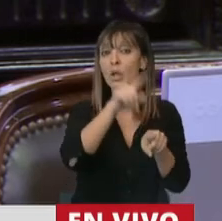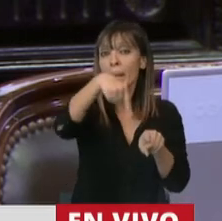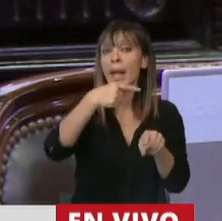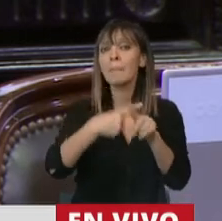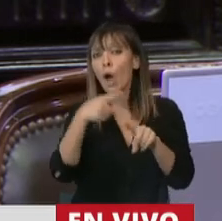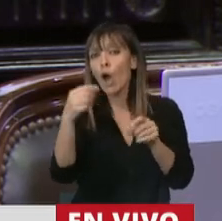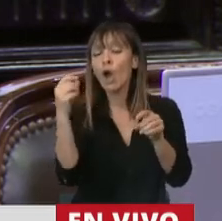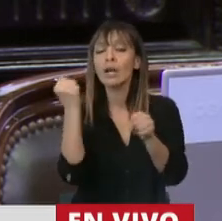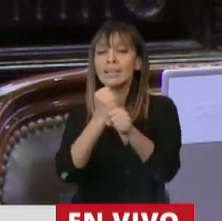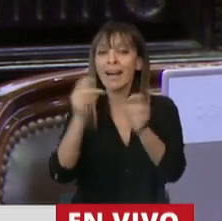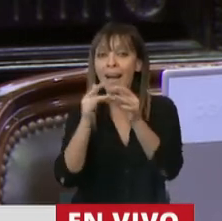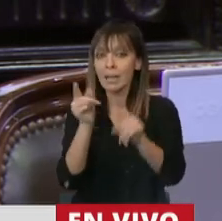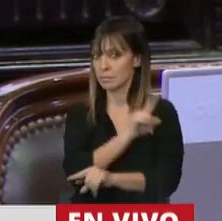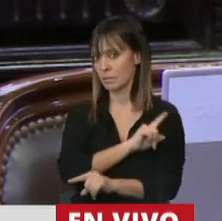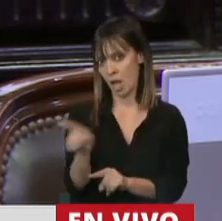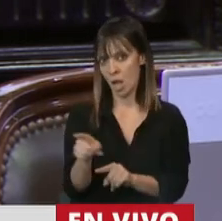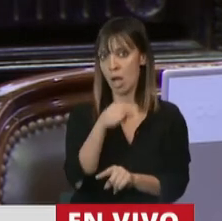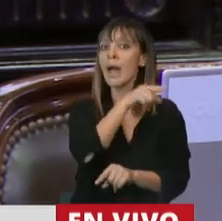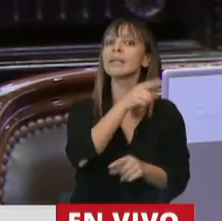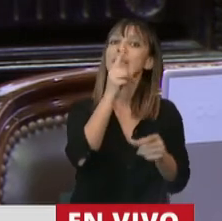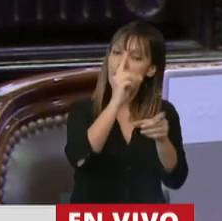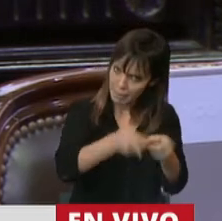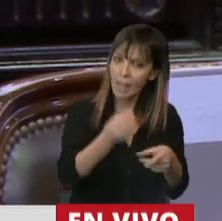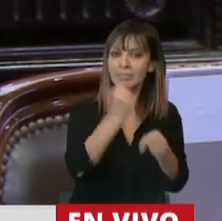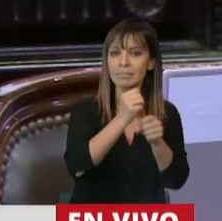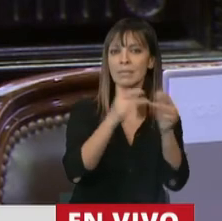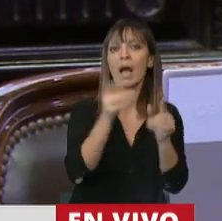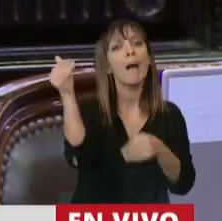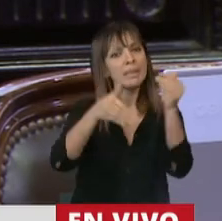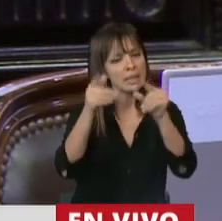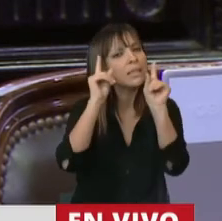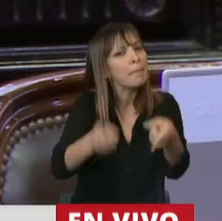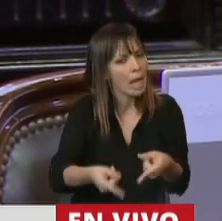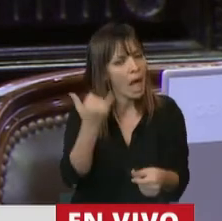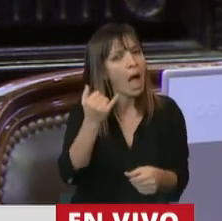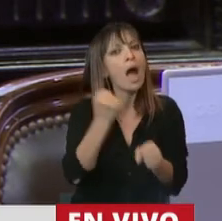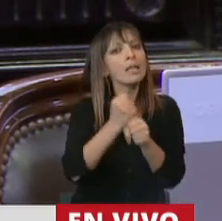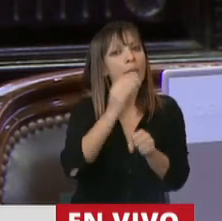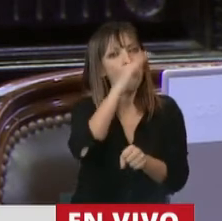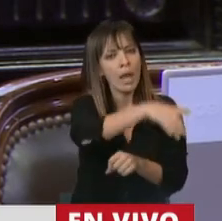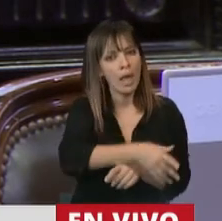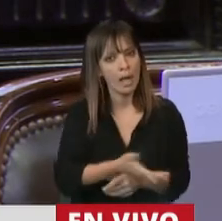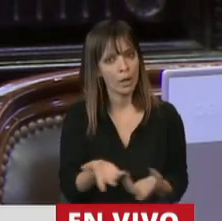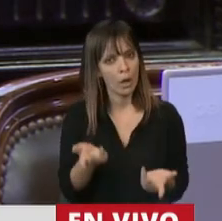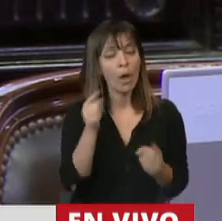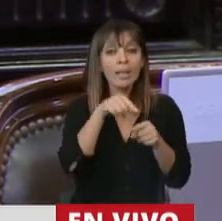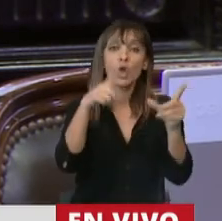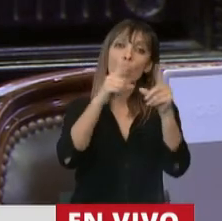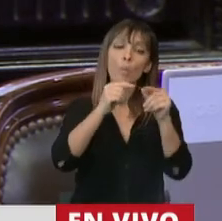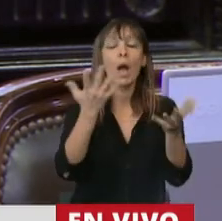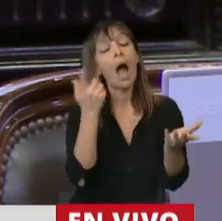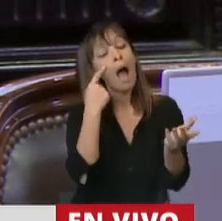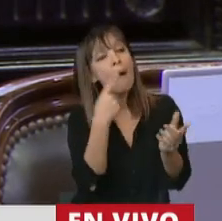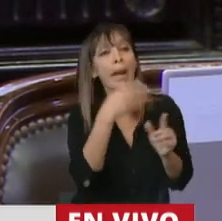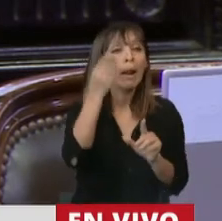teletrabajadores. Es de teletrabajadores, es de trabajadores presenciales, es de todo tipo de trabajadores. Y no es un número, no es